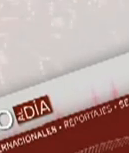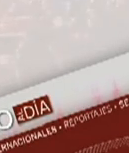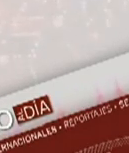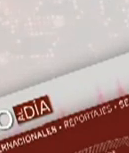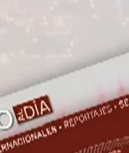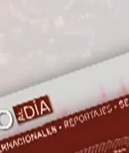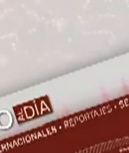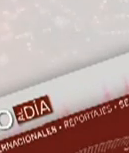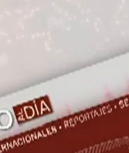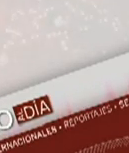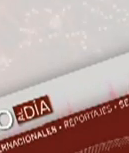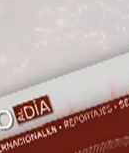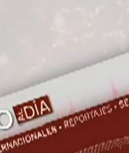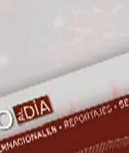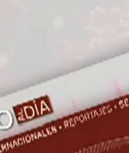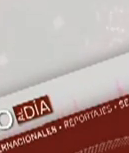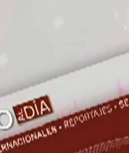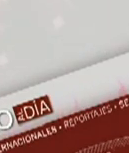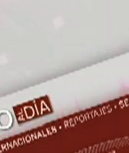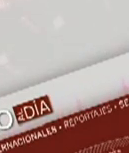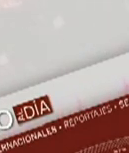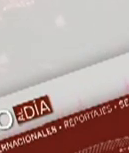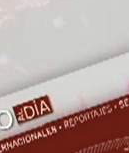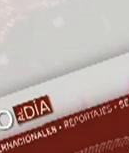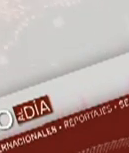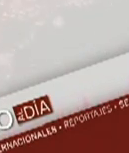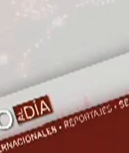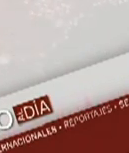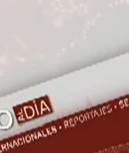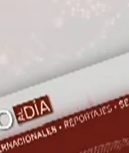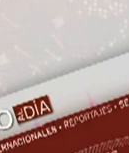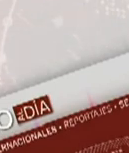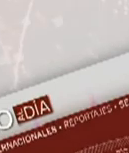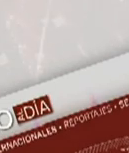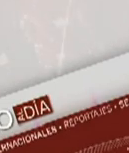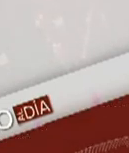de México